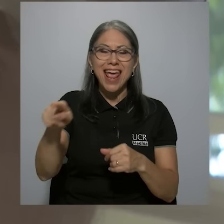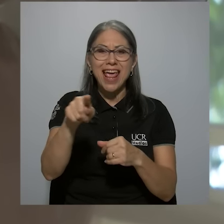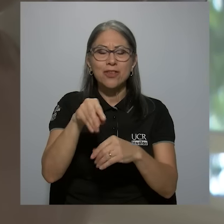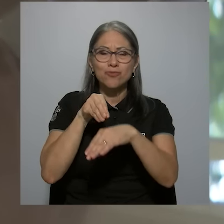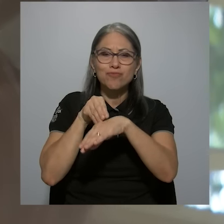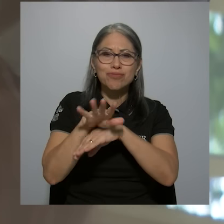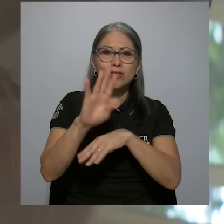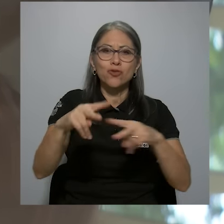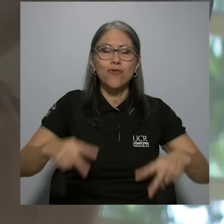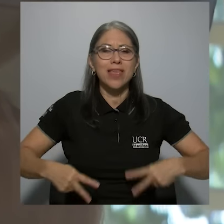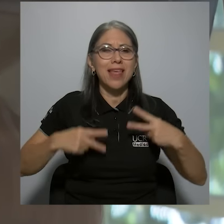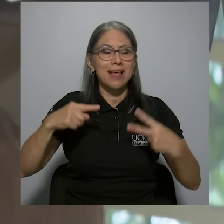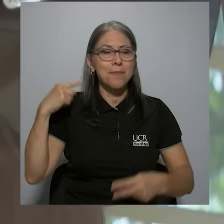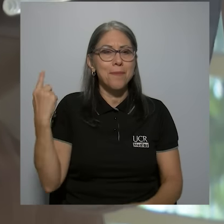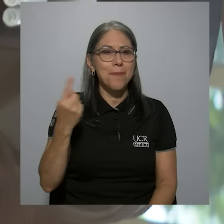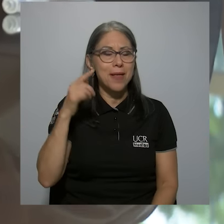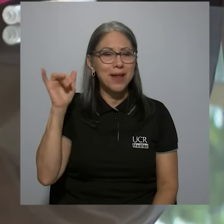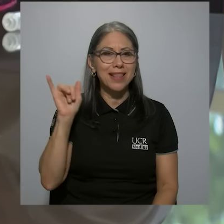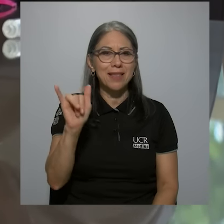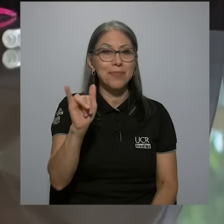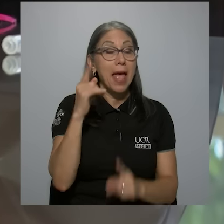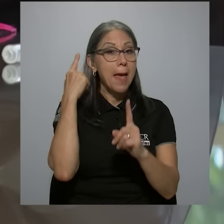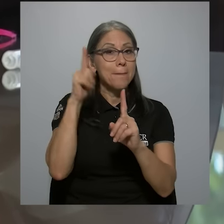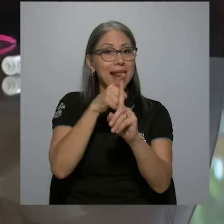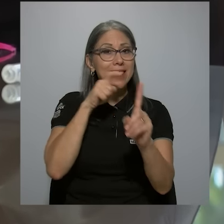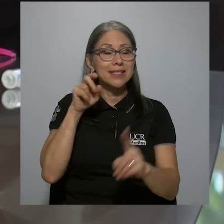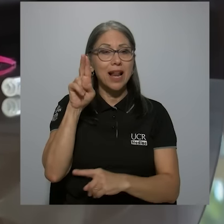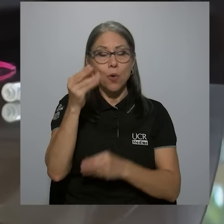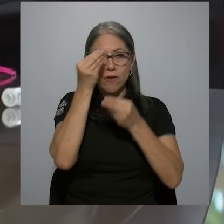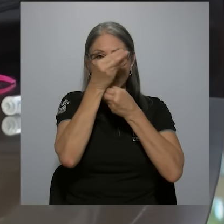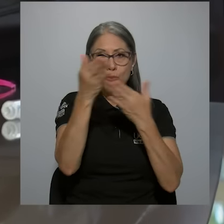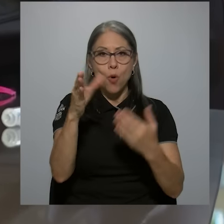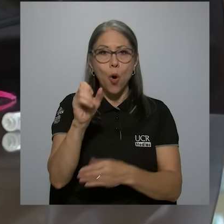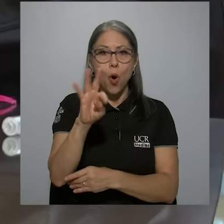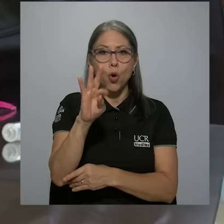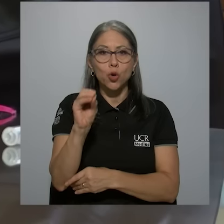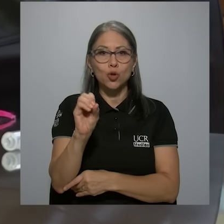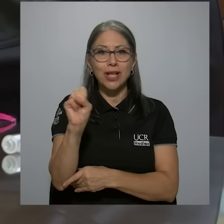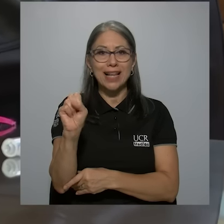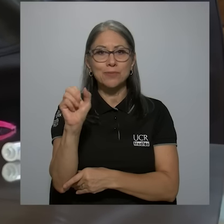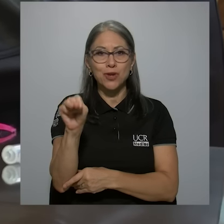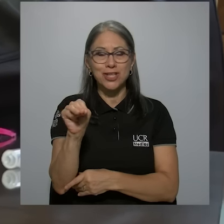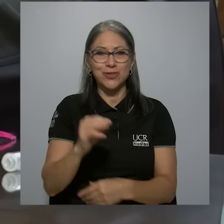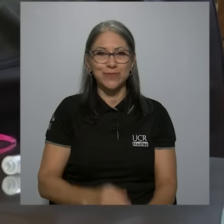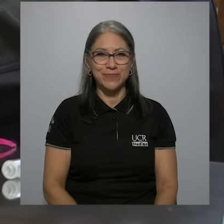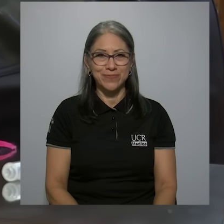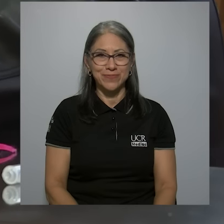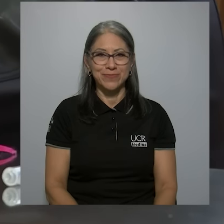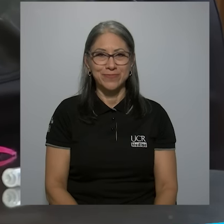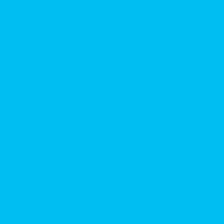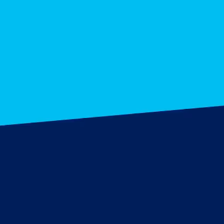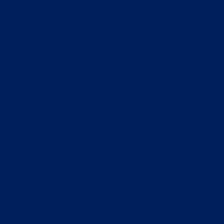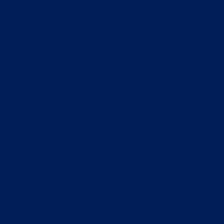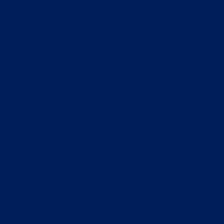marcará su vida permanentemente. Para Desde la U informó Otto Salas Murillo.